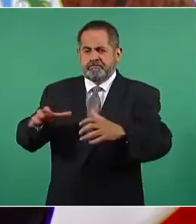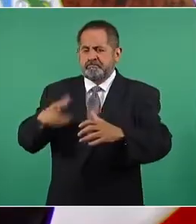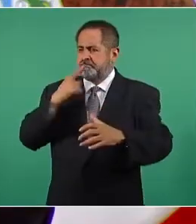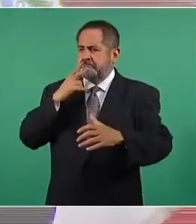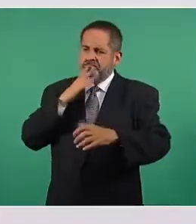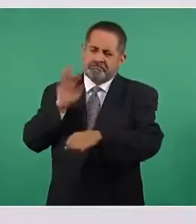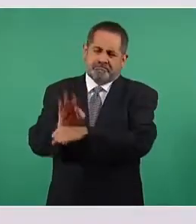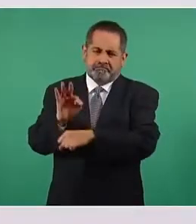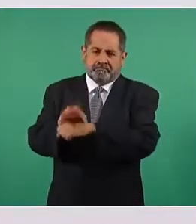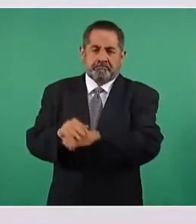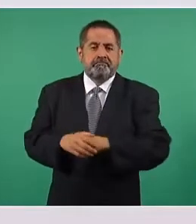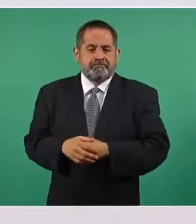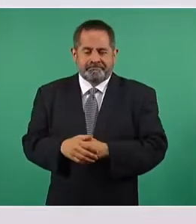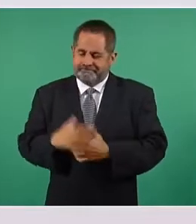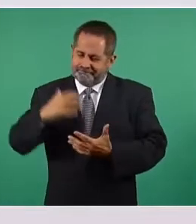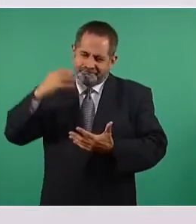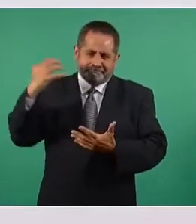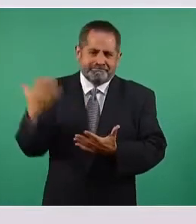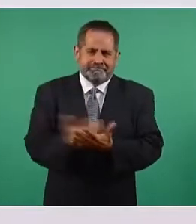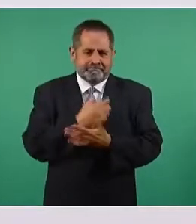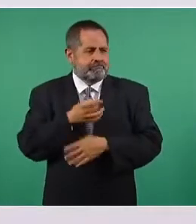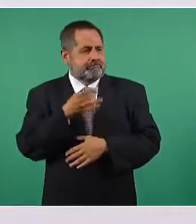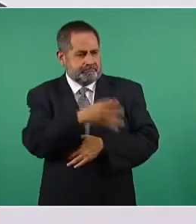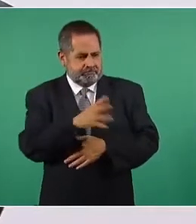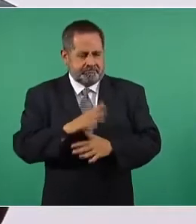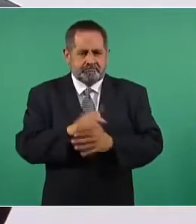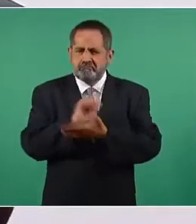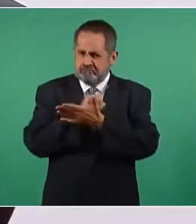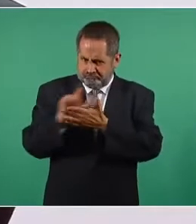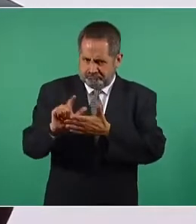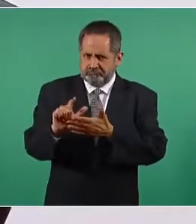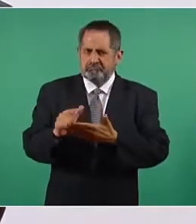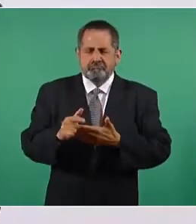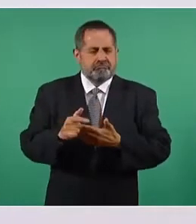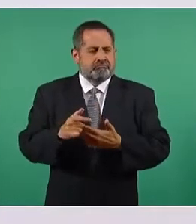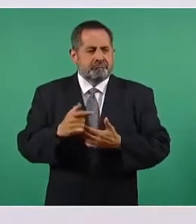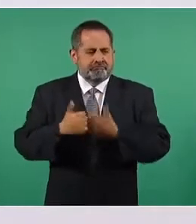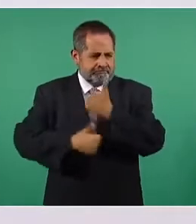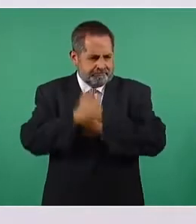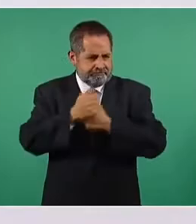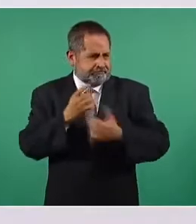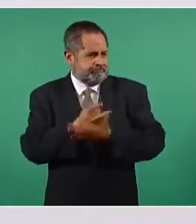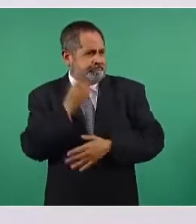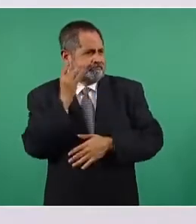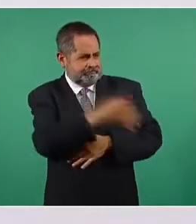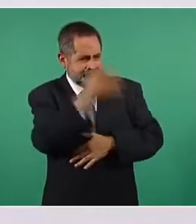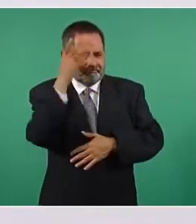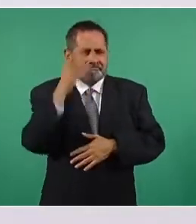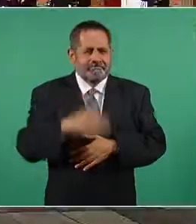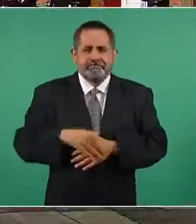Se les ganó en buena lit porque el pueblo es sabio.